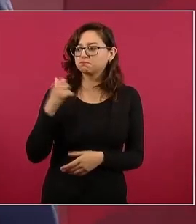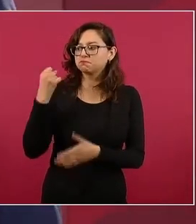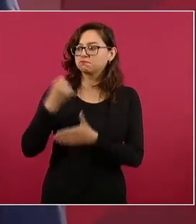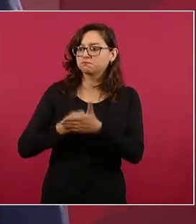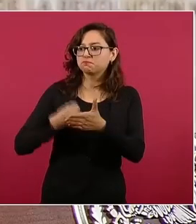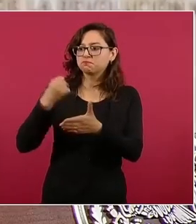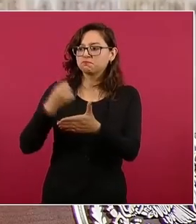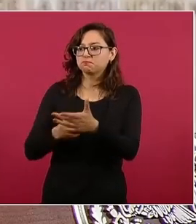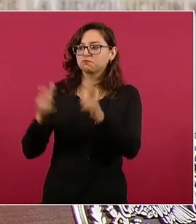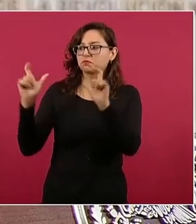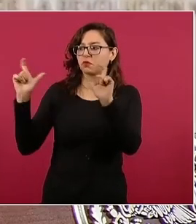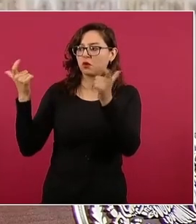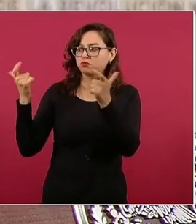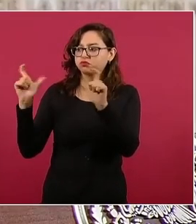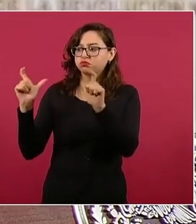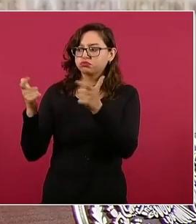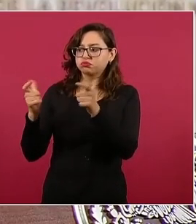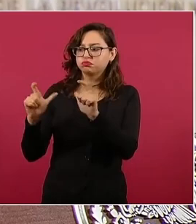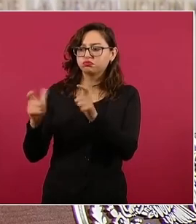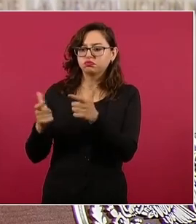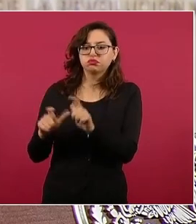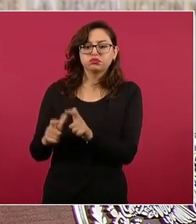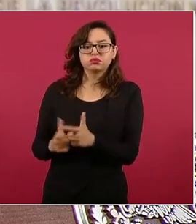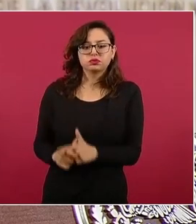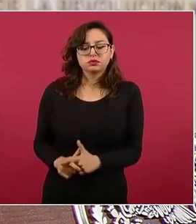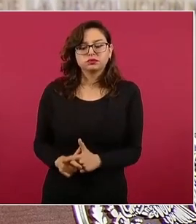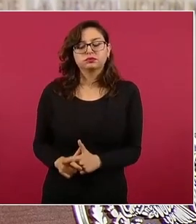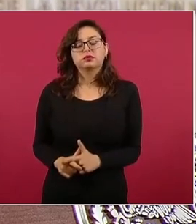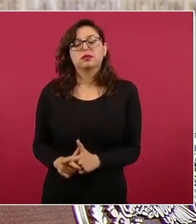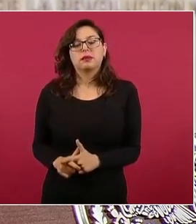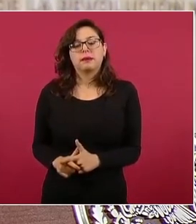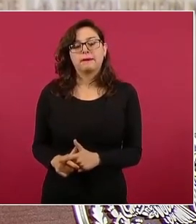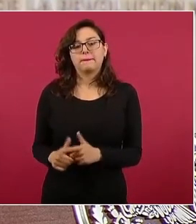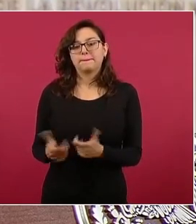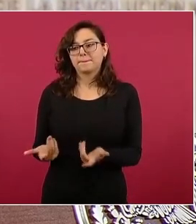países y fue